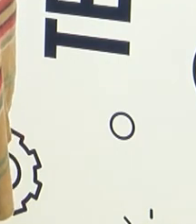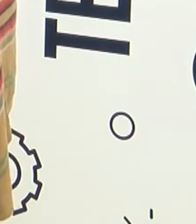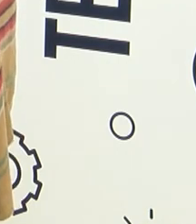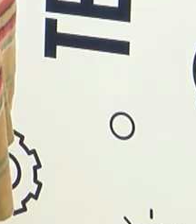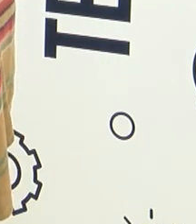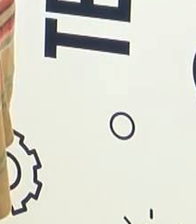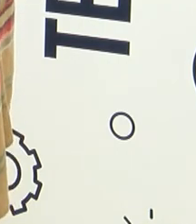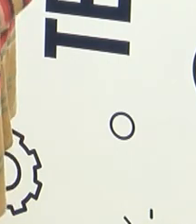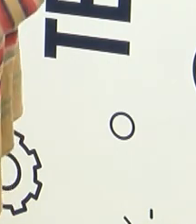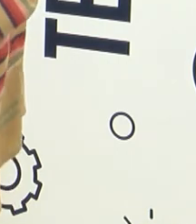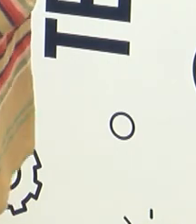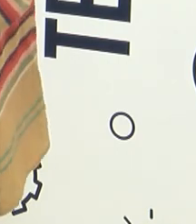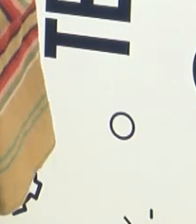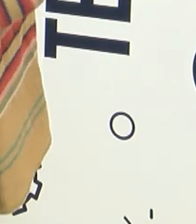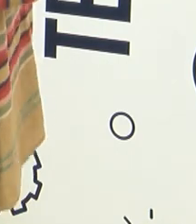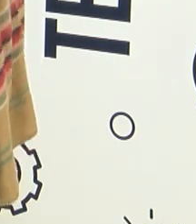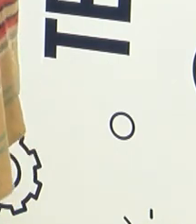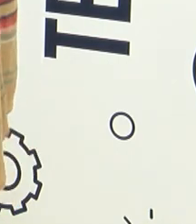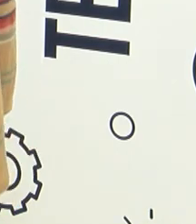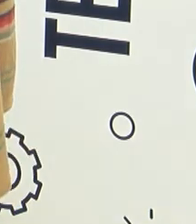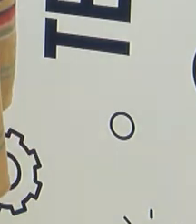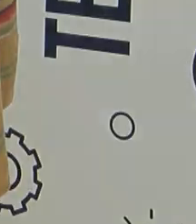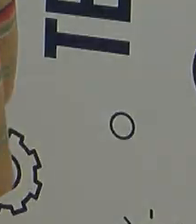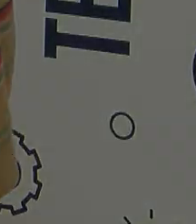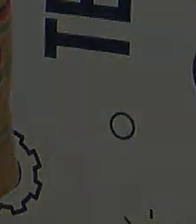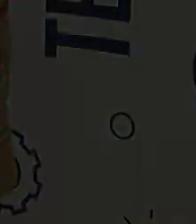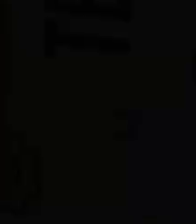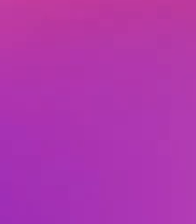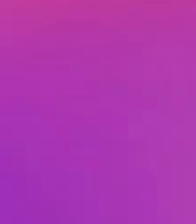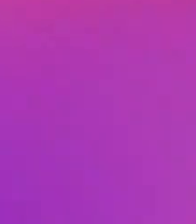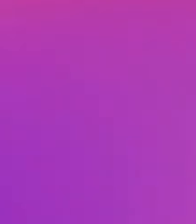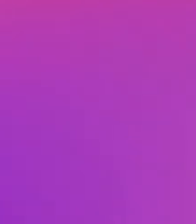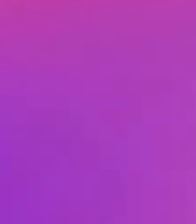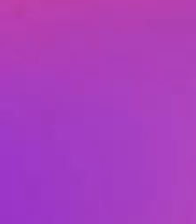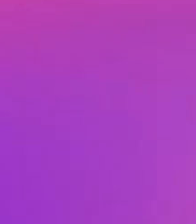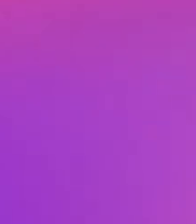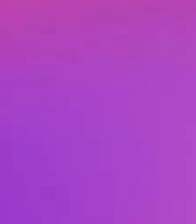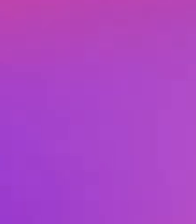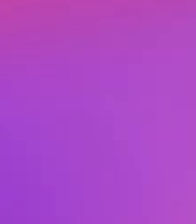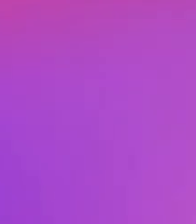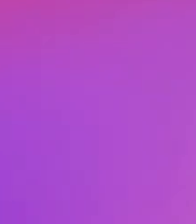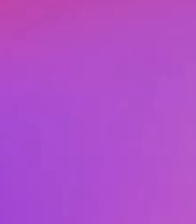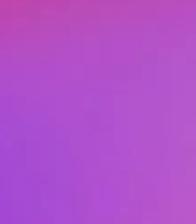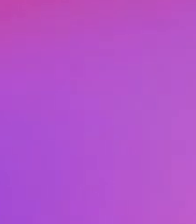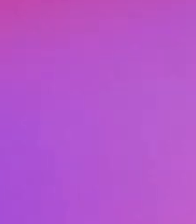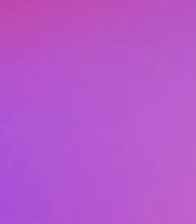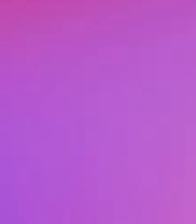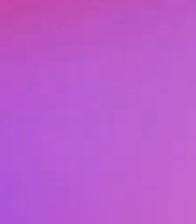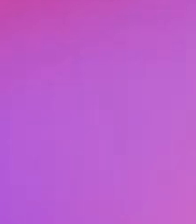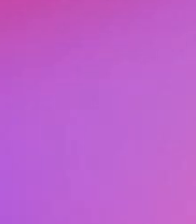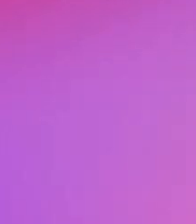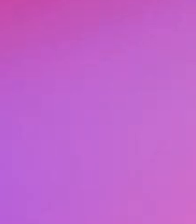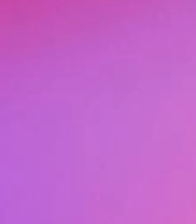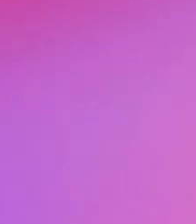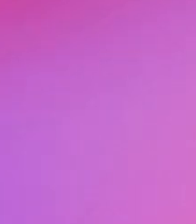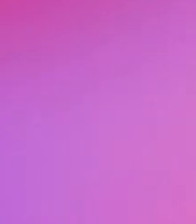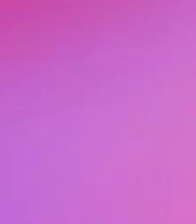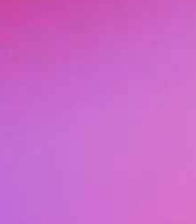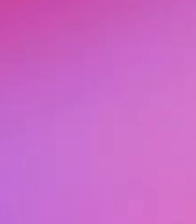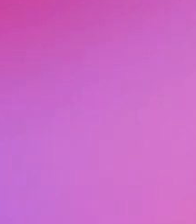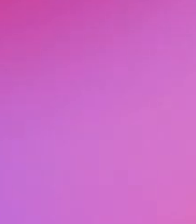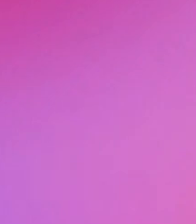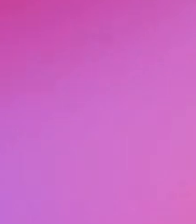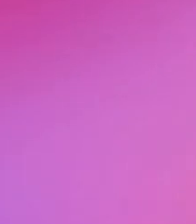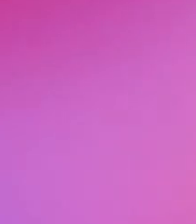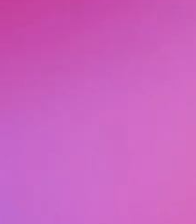no. ese es de allá. No, si va aquí. Te paso la carretera mejor. Si tienes dudas o necesitas ayuda, llama al Centro de Apoyo